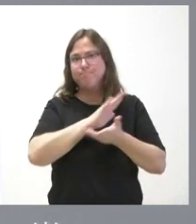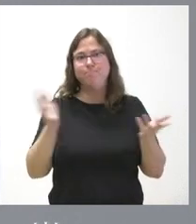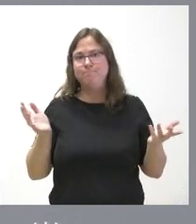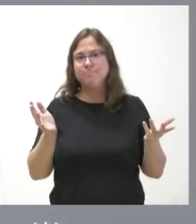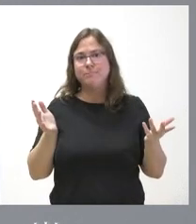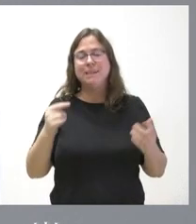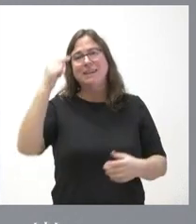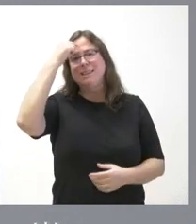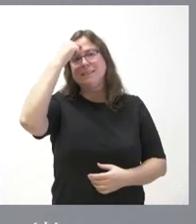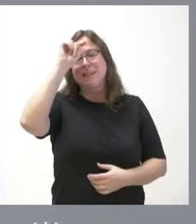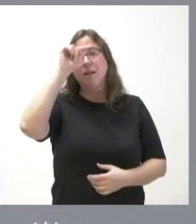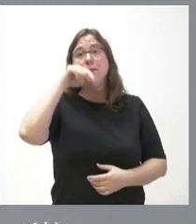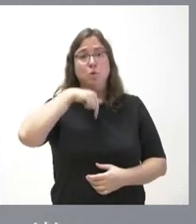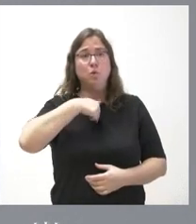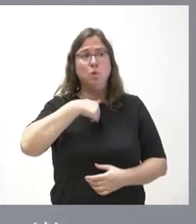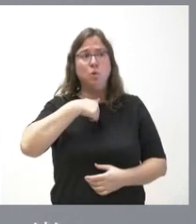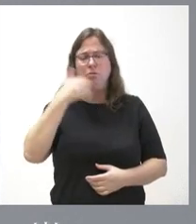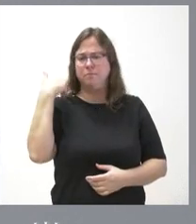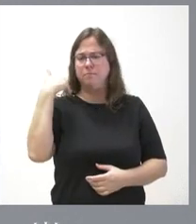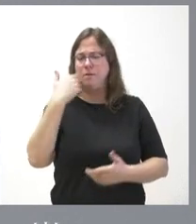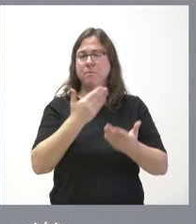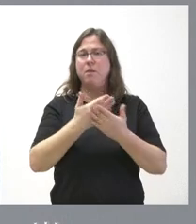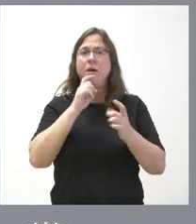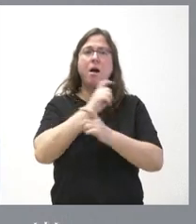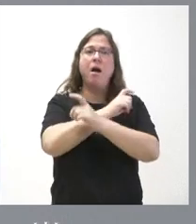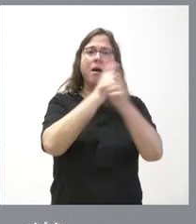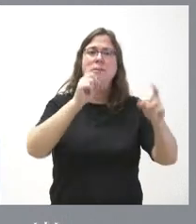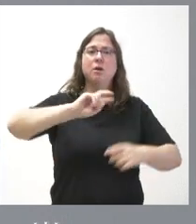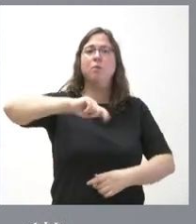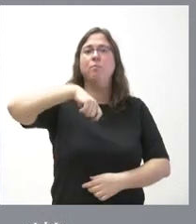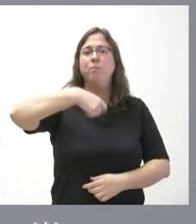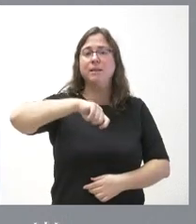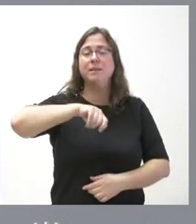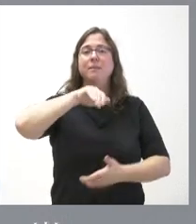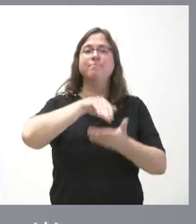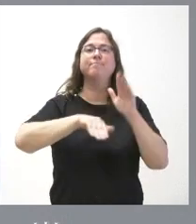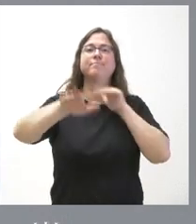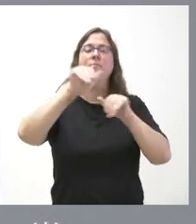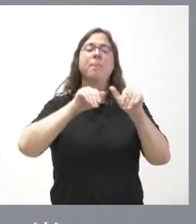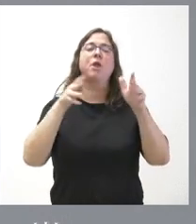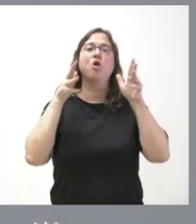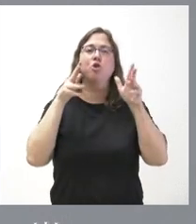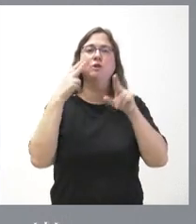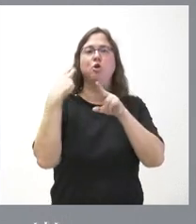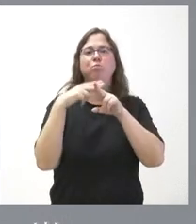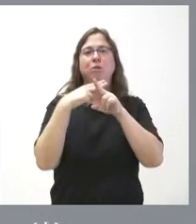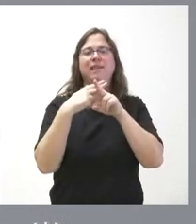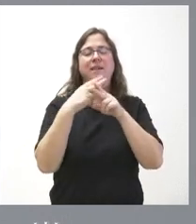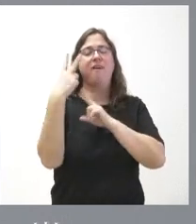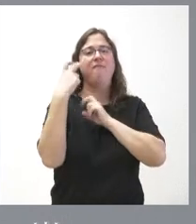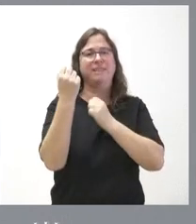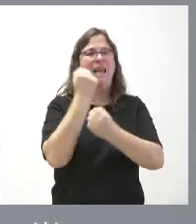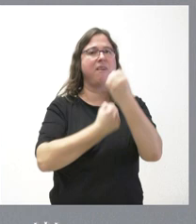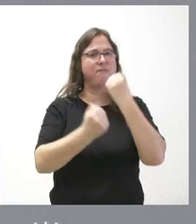Saben ustedes que yo pedí ya, porque lo anunció el presidente de Junta de Castellón en la reservación del Consejo de Políticas Fiscal y Financiera, lo pedí en aquel momento